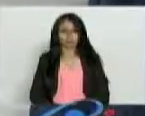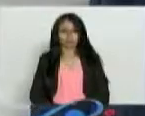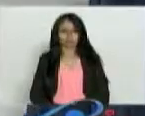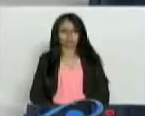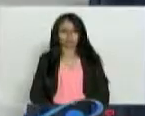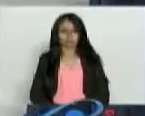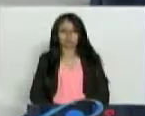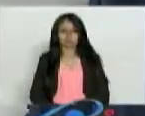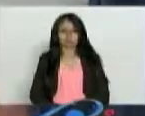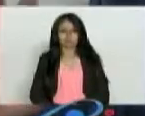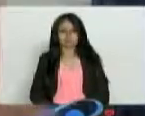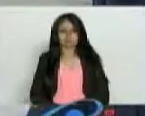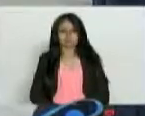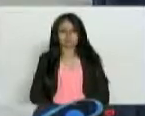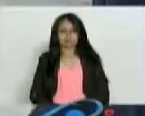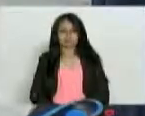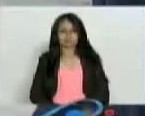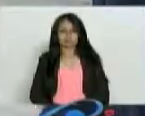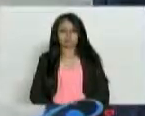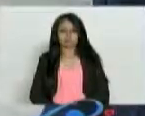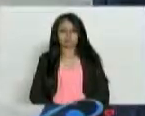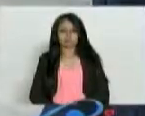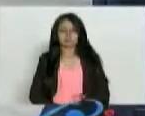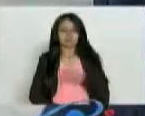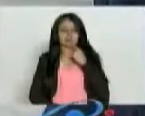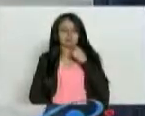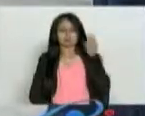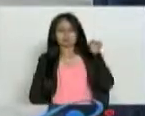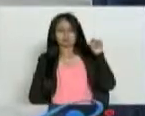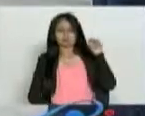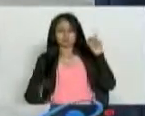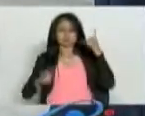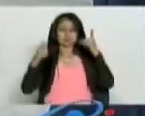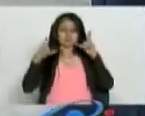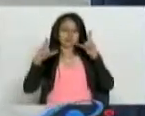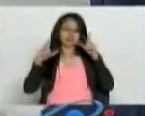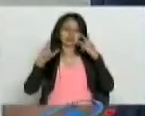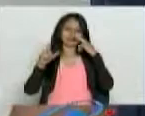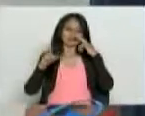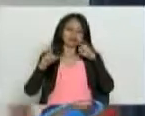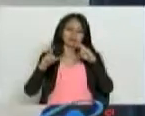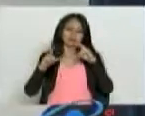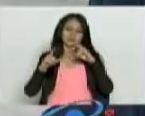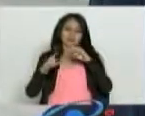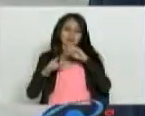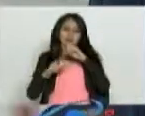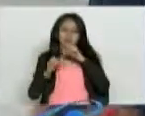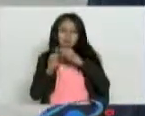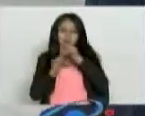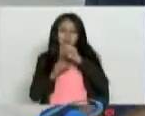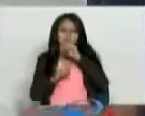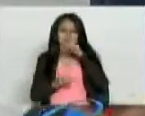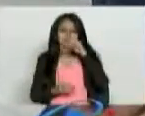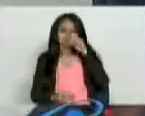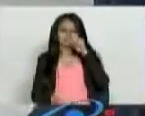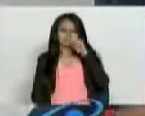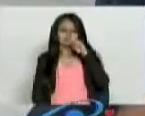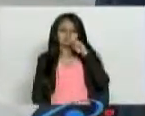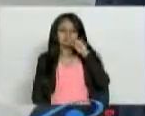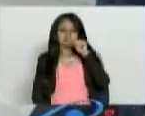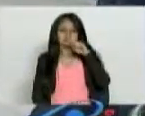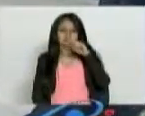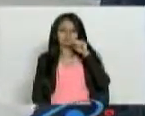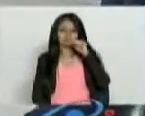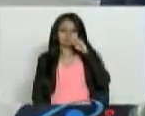Bueno. Ya, claro, es que hace mucho tiempo estaba un televidente ahí en Samaná, Samaná Calas. Ojalá nos vuelva a llamar, pero es que... Aló. Para